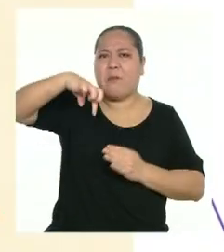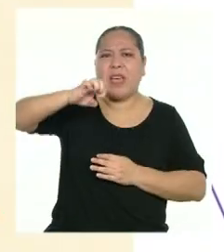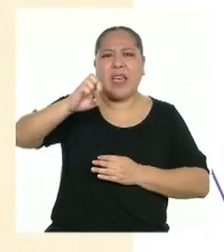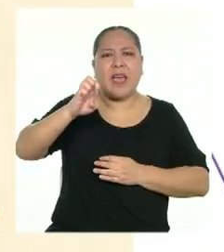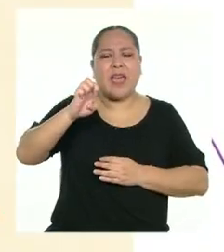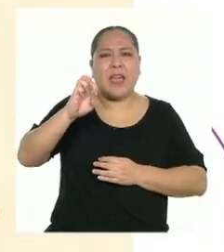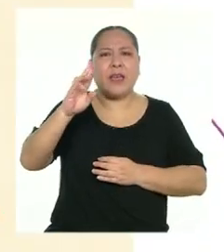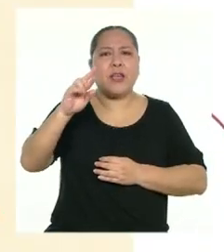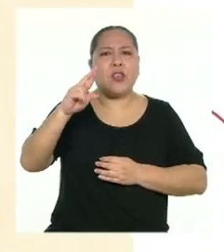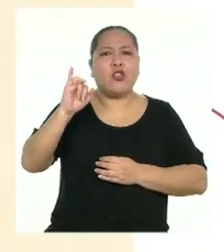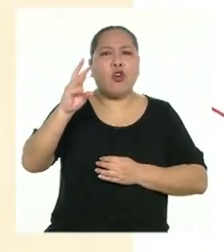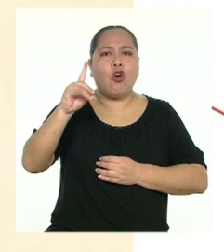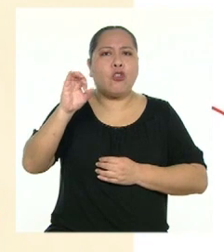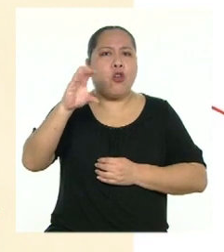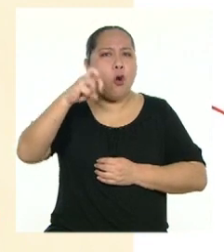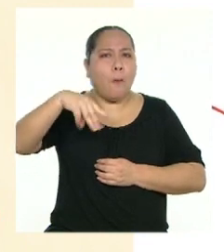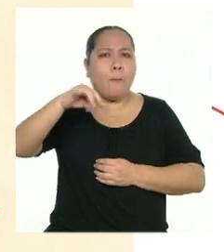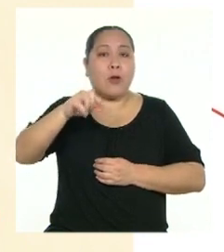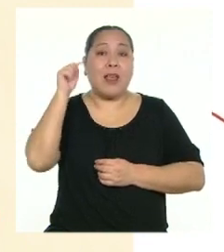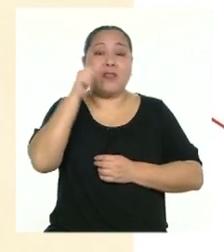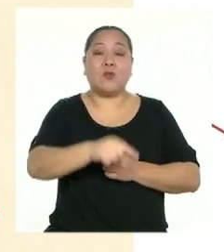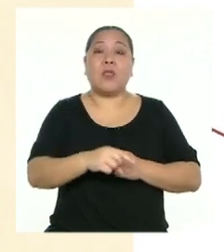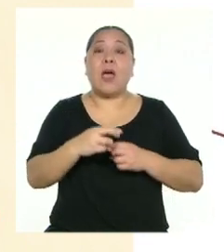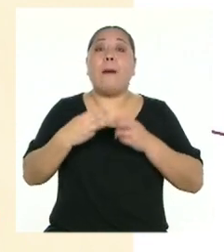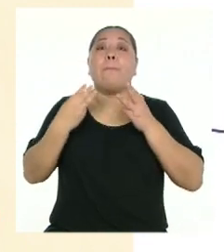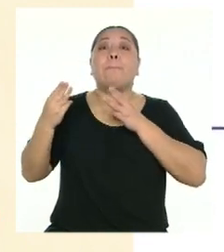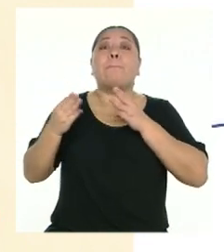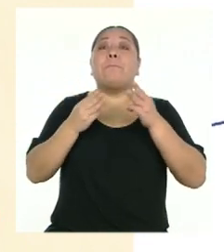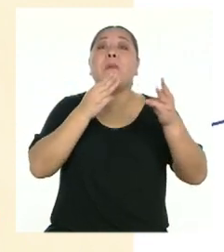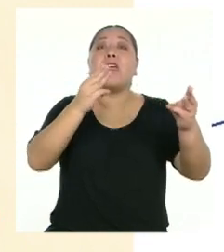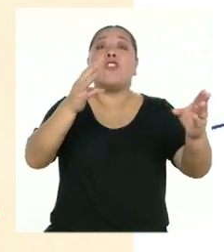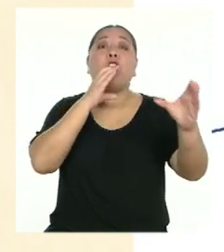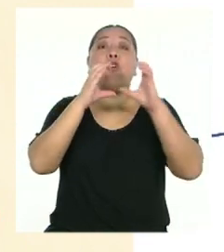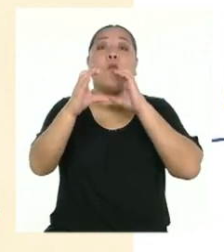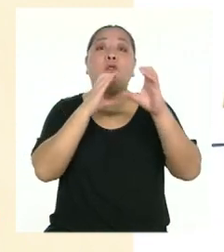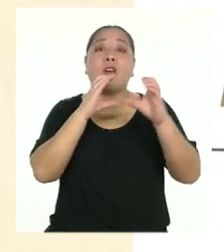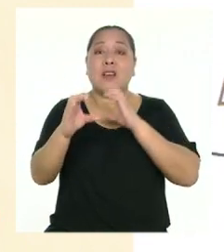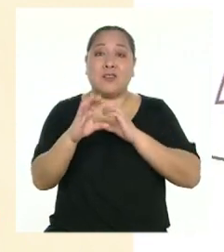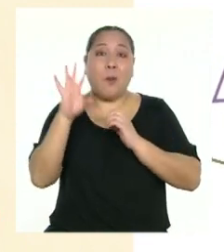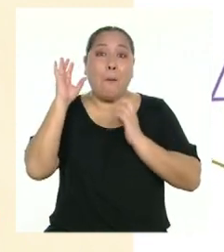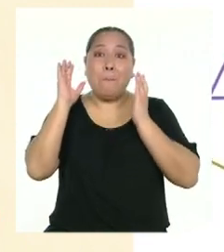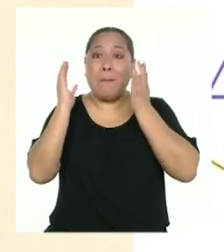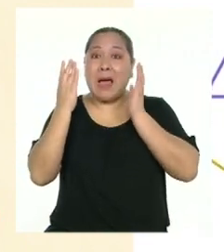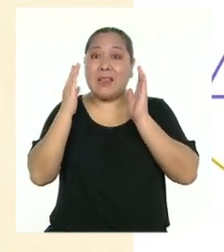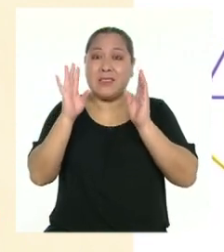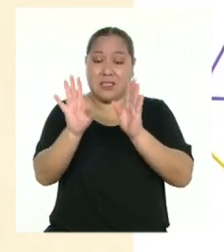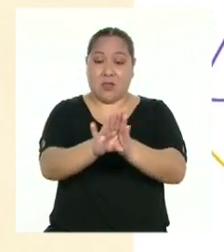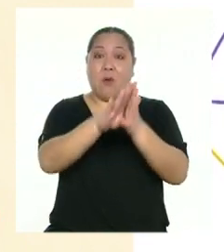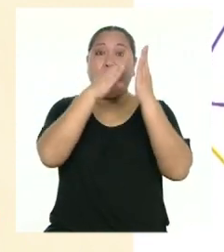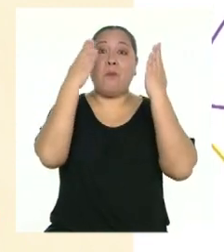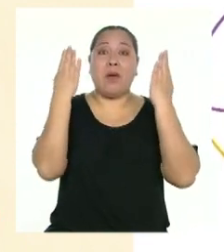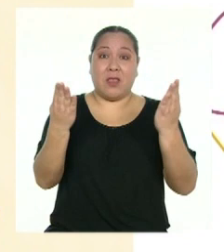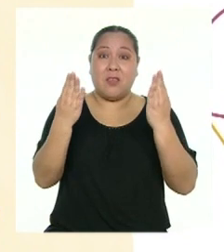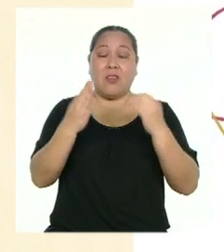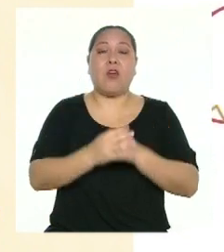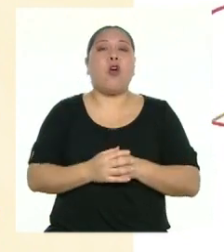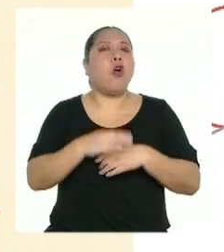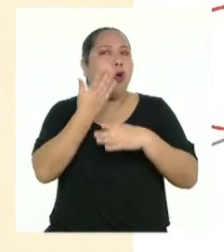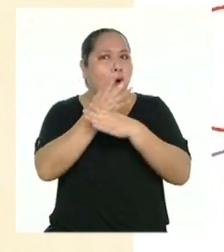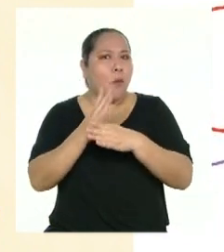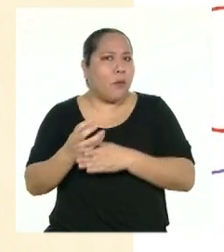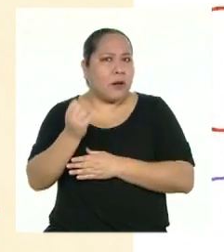es un medio de comunicación como un periódico impreso. Por ello, comparte algunos elementos y